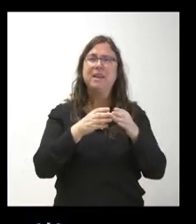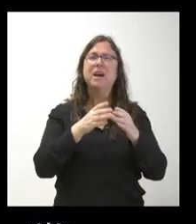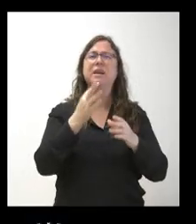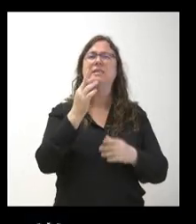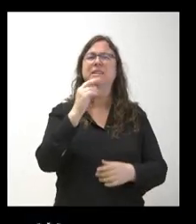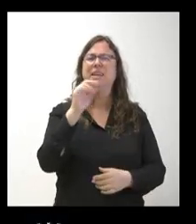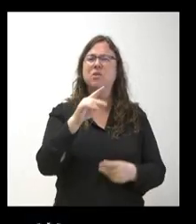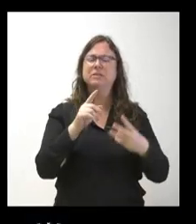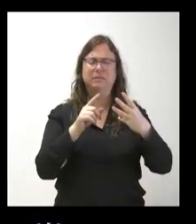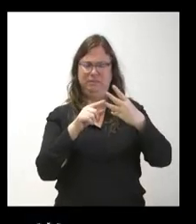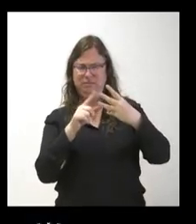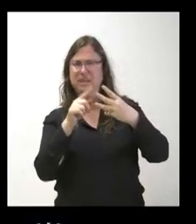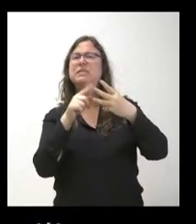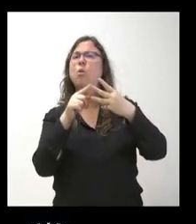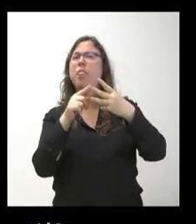la del medio, ¿verdad?